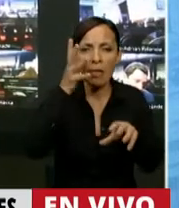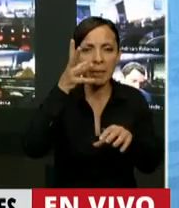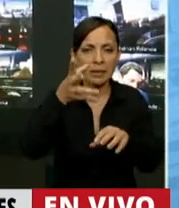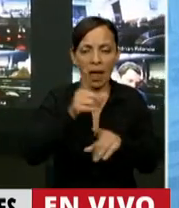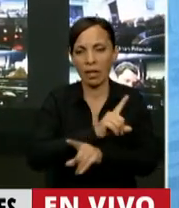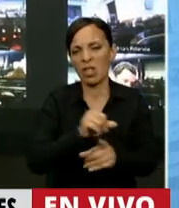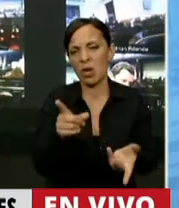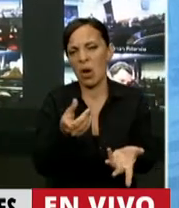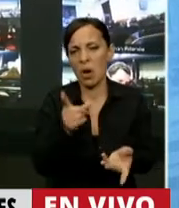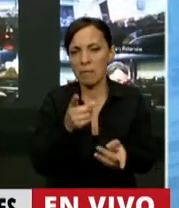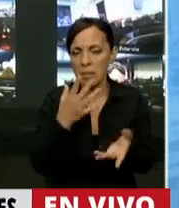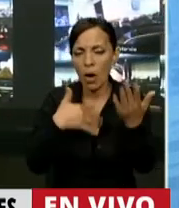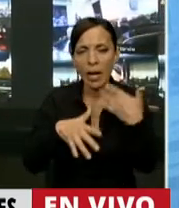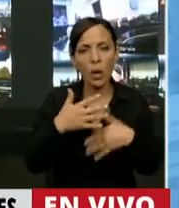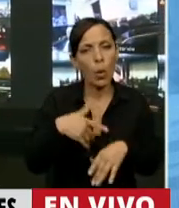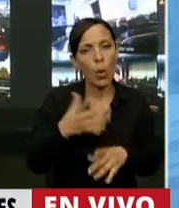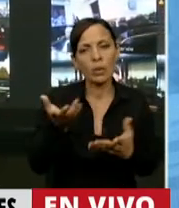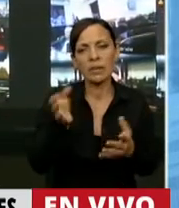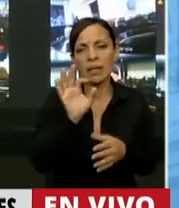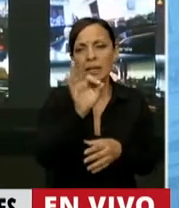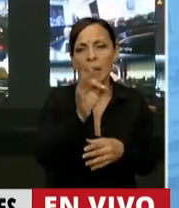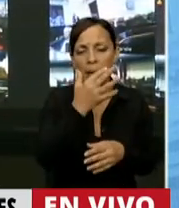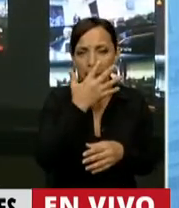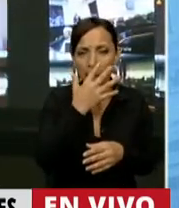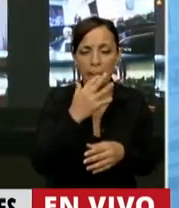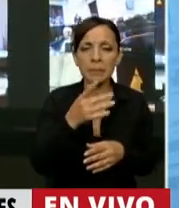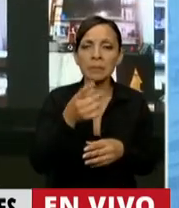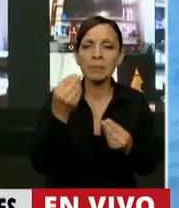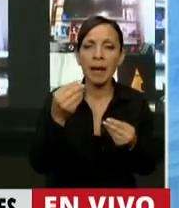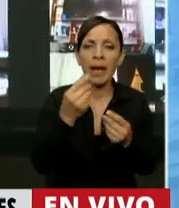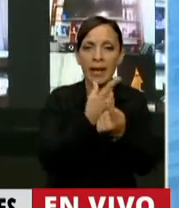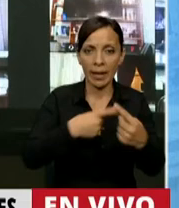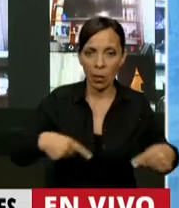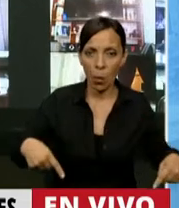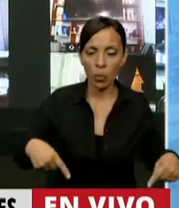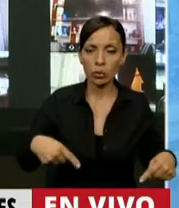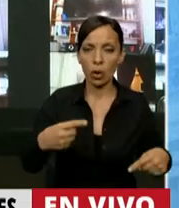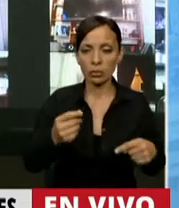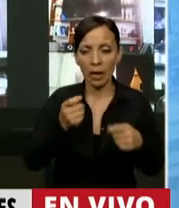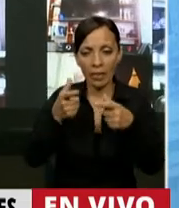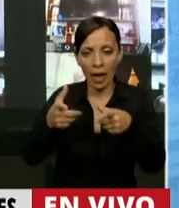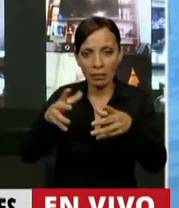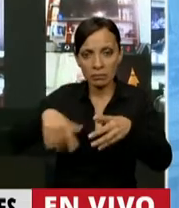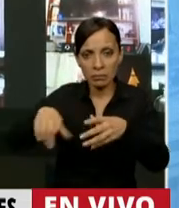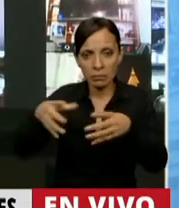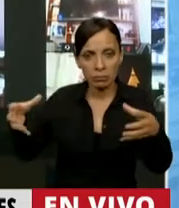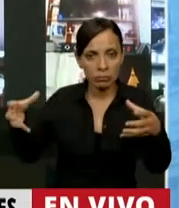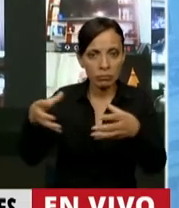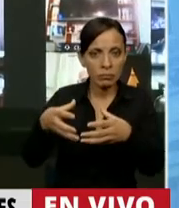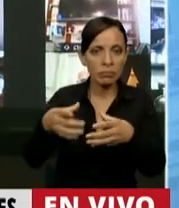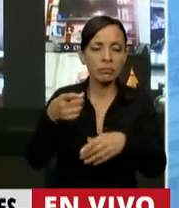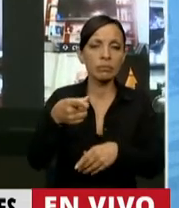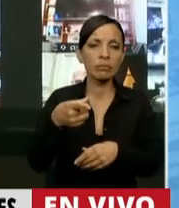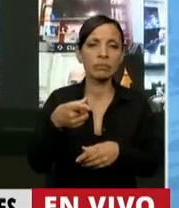que quedó clara que era una excusa para que se concentren los recursos en los grandes capitalistas,